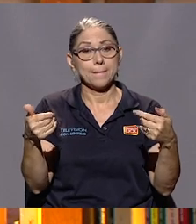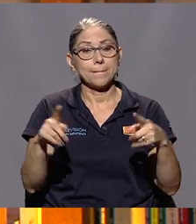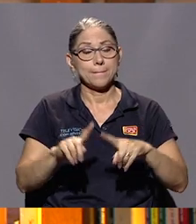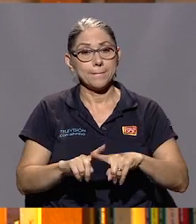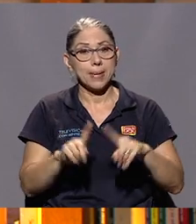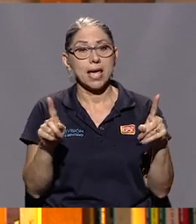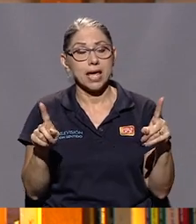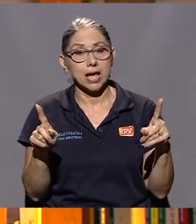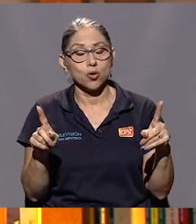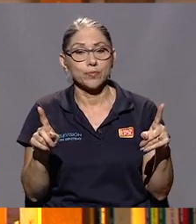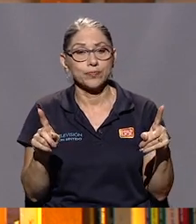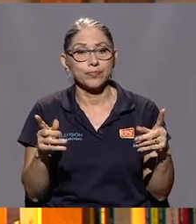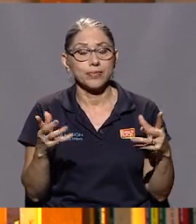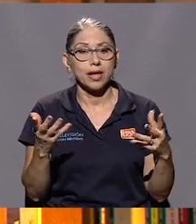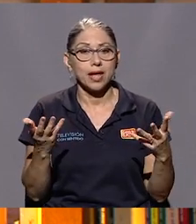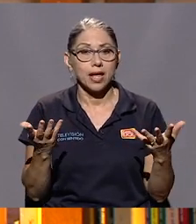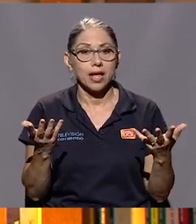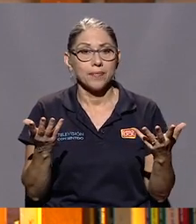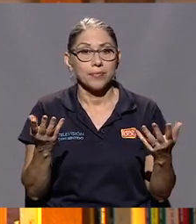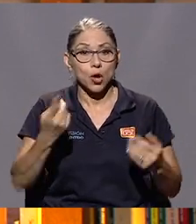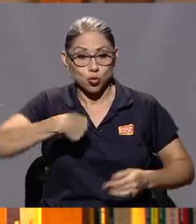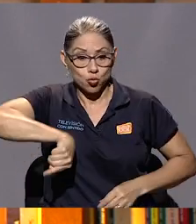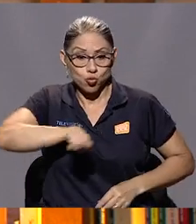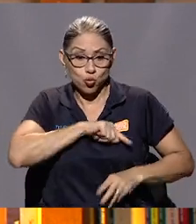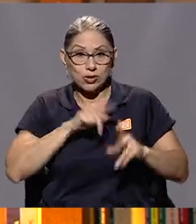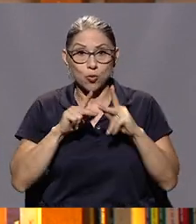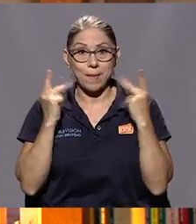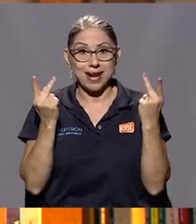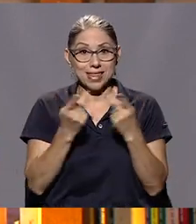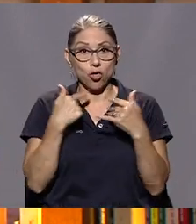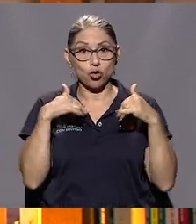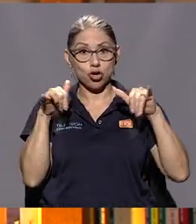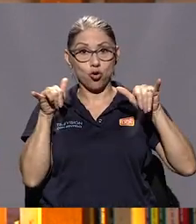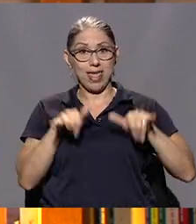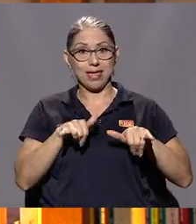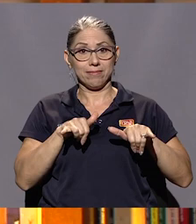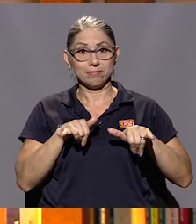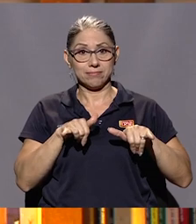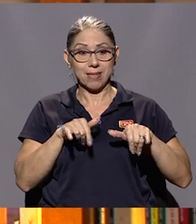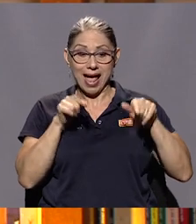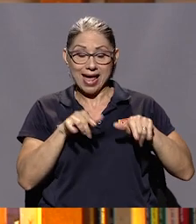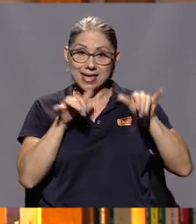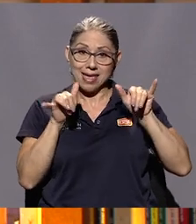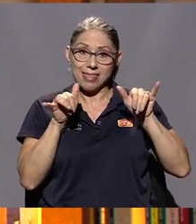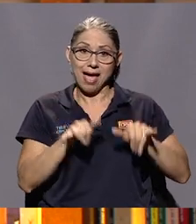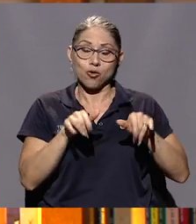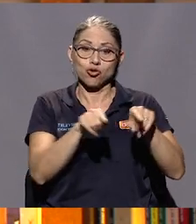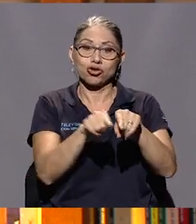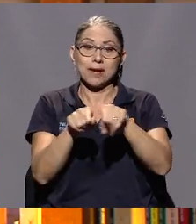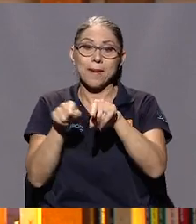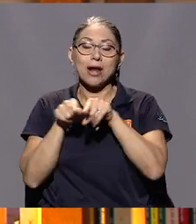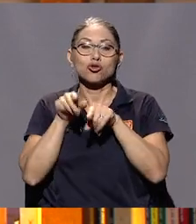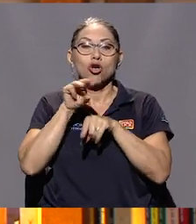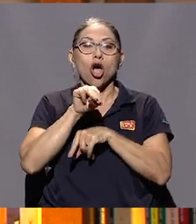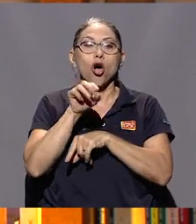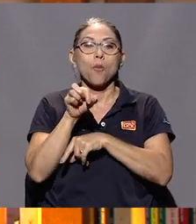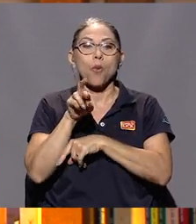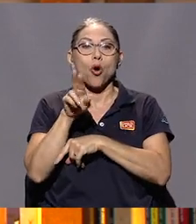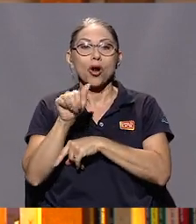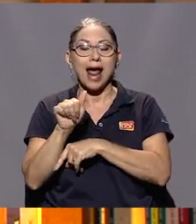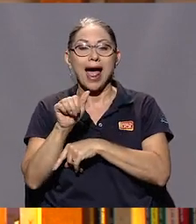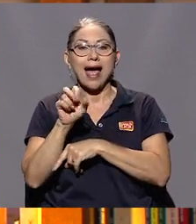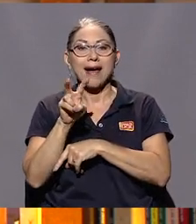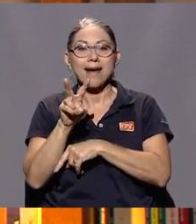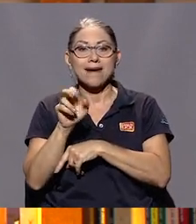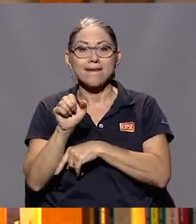en lo que fue nuestro partido donde yo quedé, que quedaron los hermanos Mora